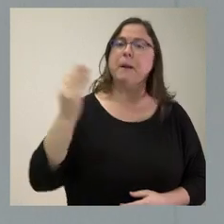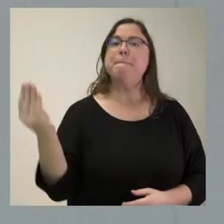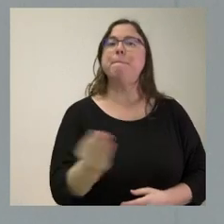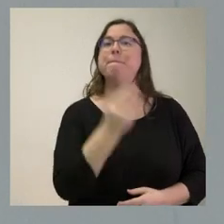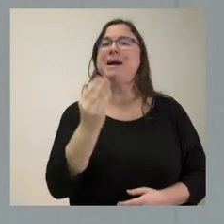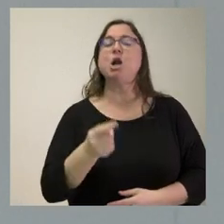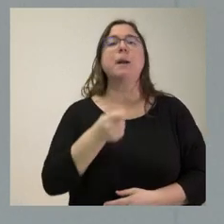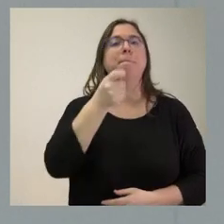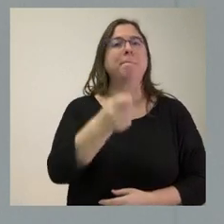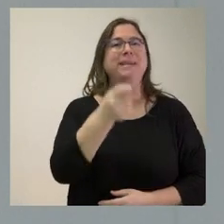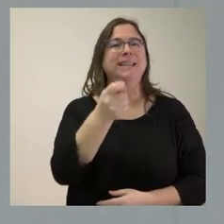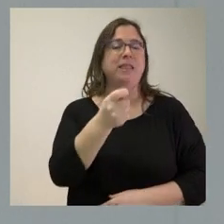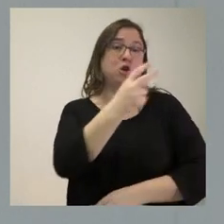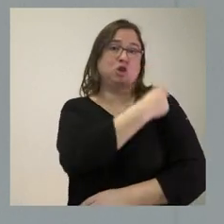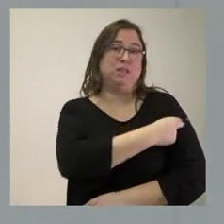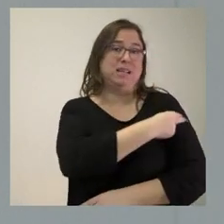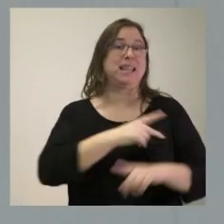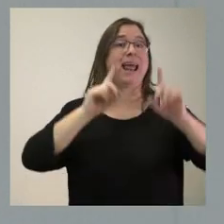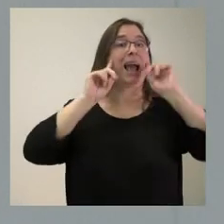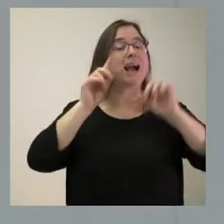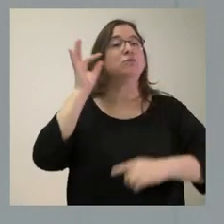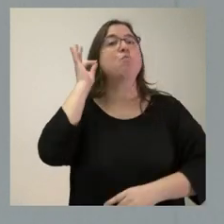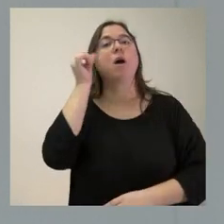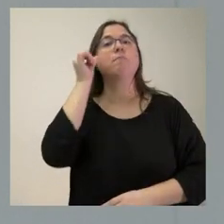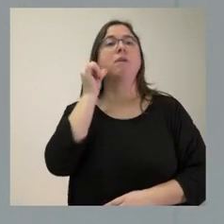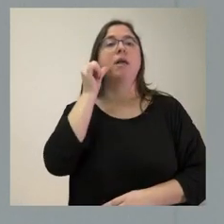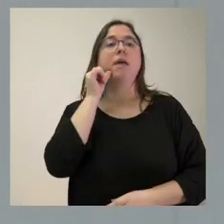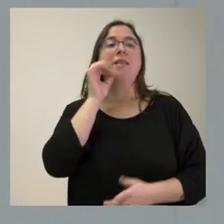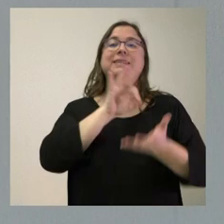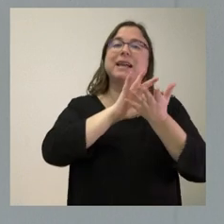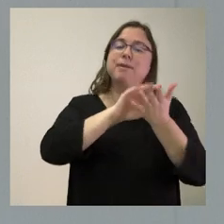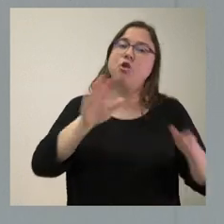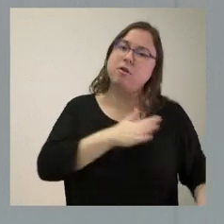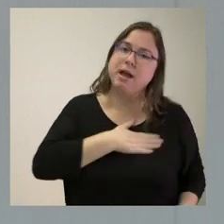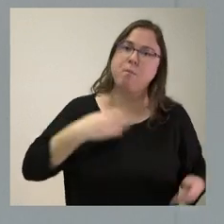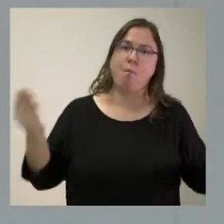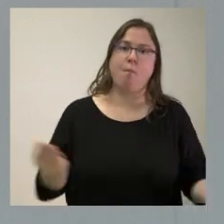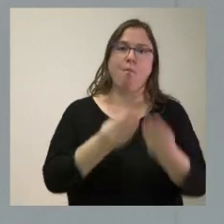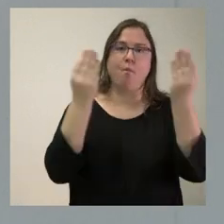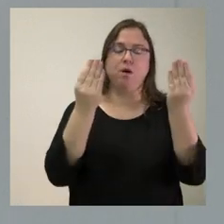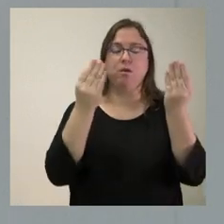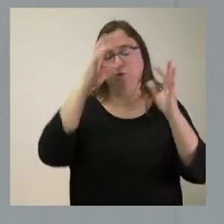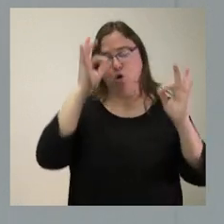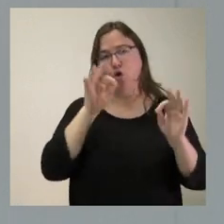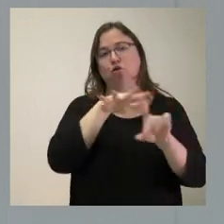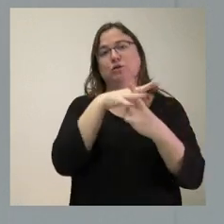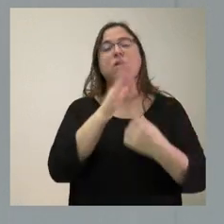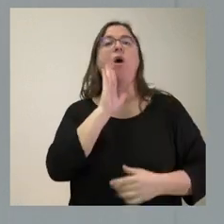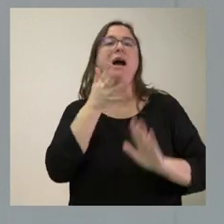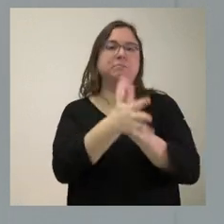prestaciones sanitarias para el caso de las mujeres embarazadas, lógicamente, en el contexto que les he señalado anteriormente.